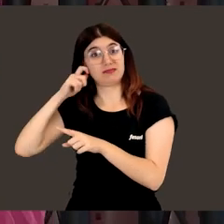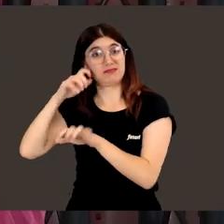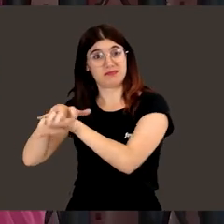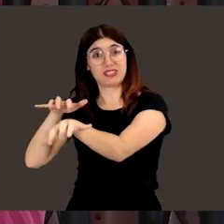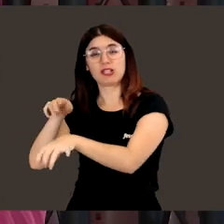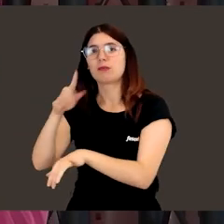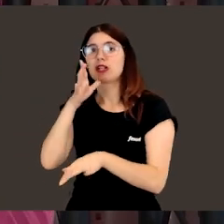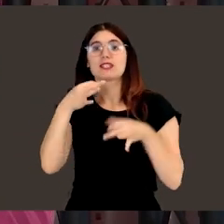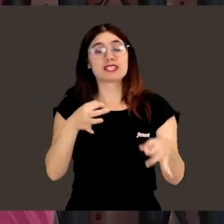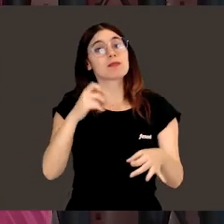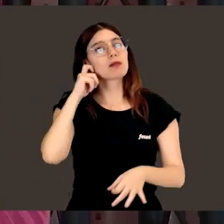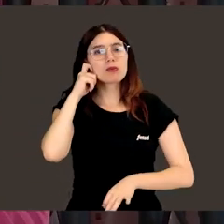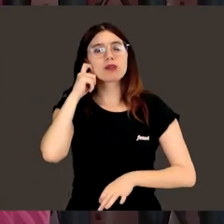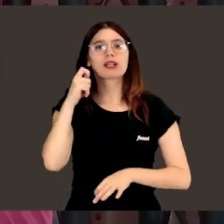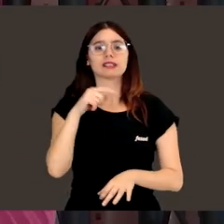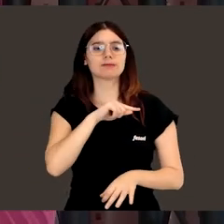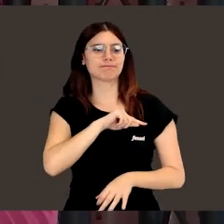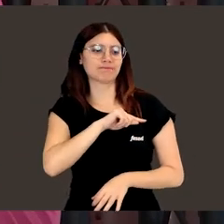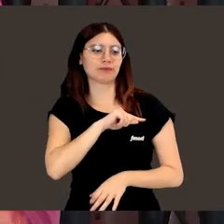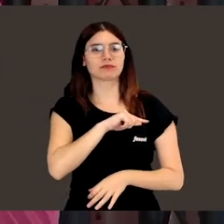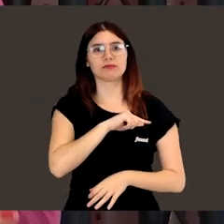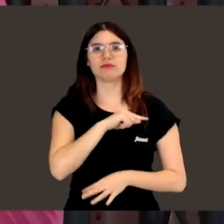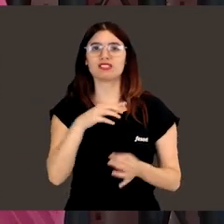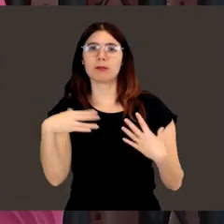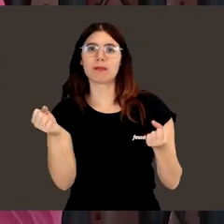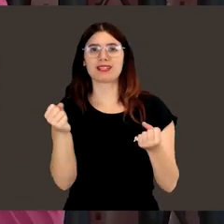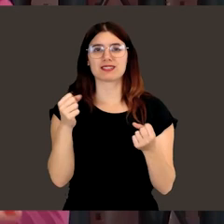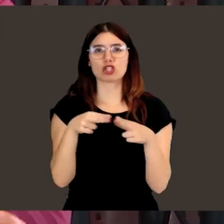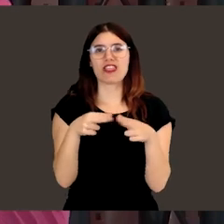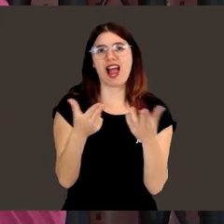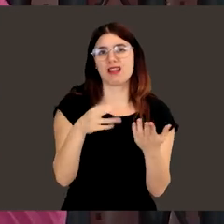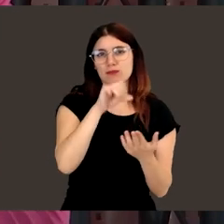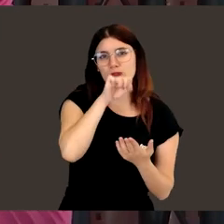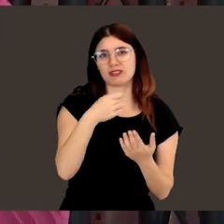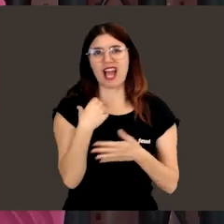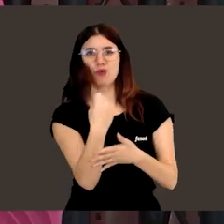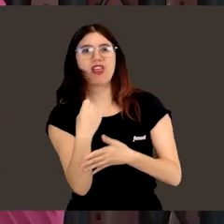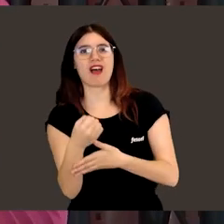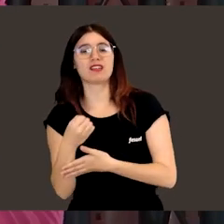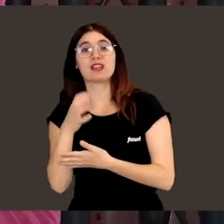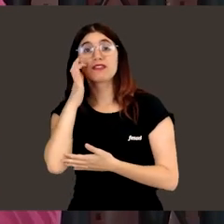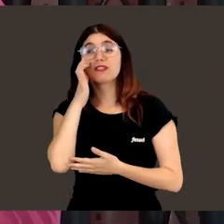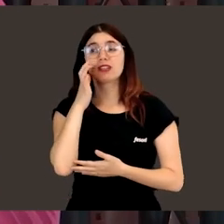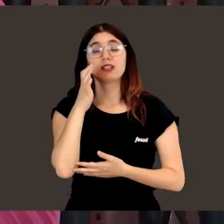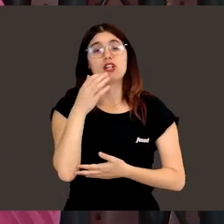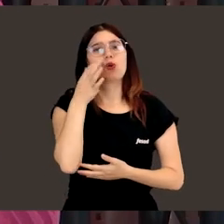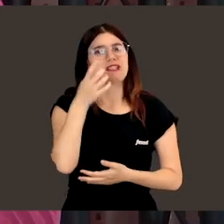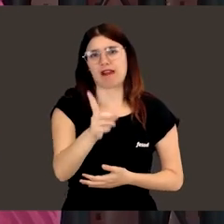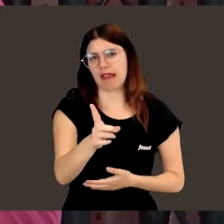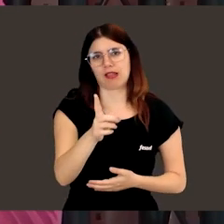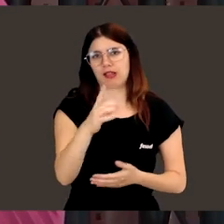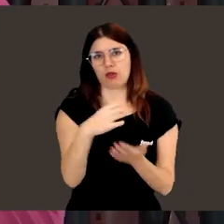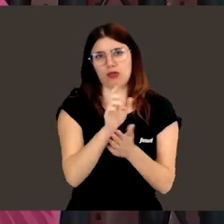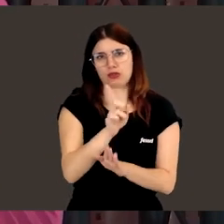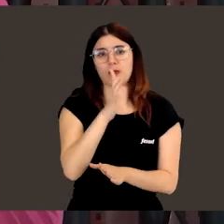tal. Y es un poco porque las mujeres yo creo que tenemos un poco la cosa de, pues más social, más de ayudar, que no es cierto